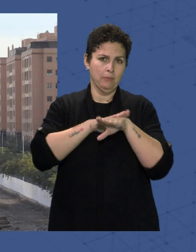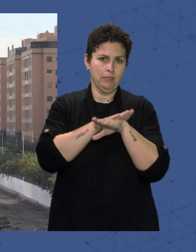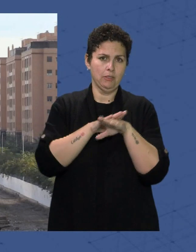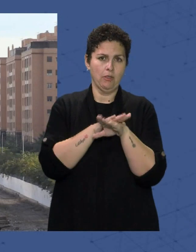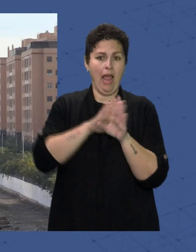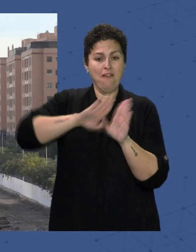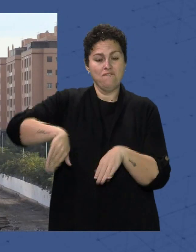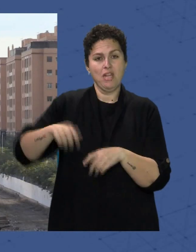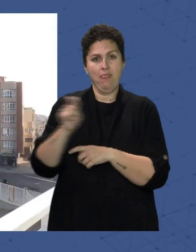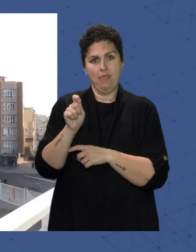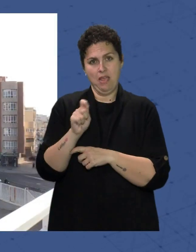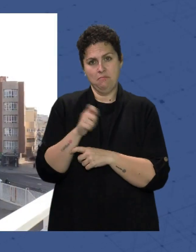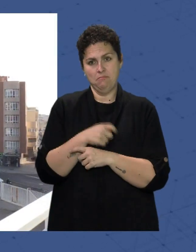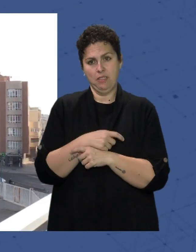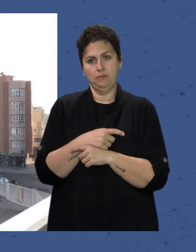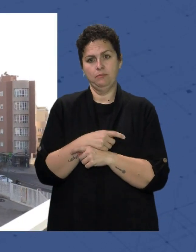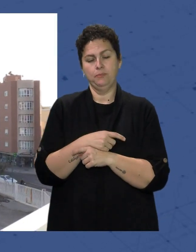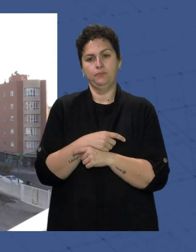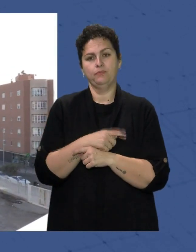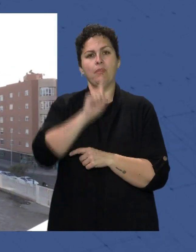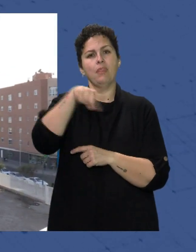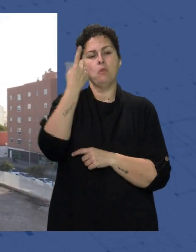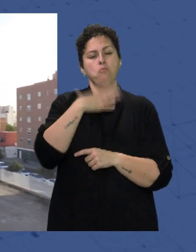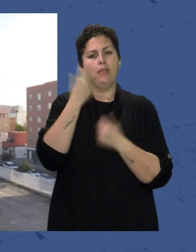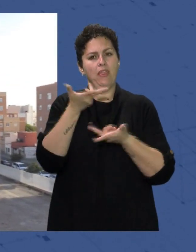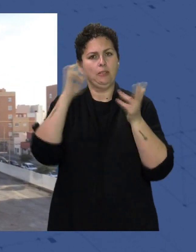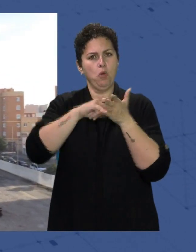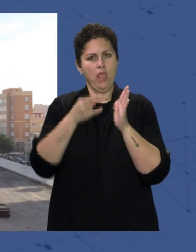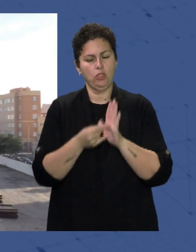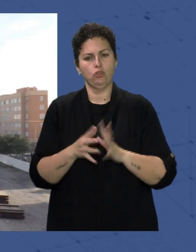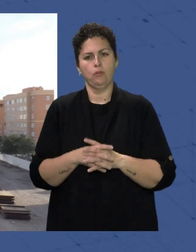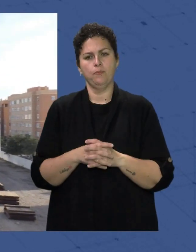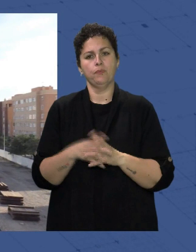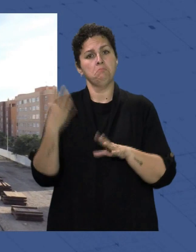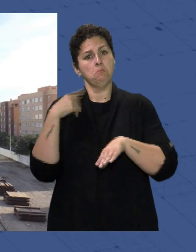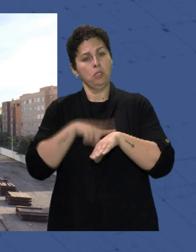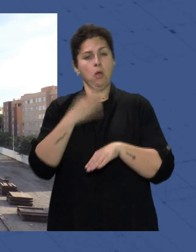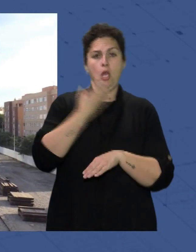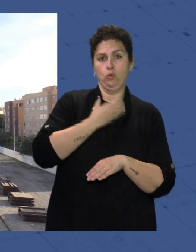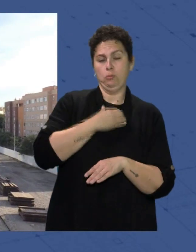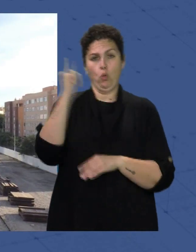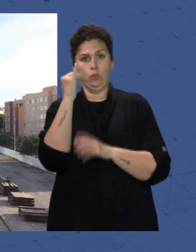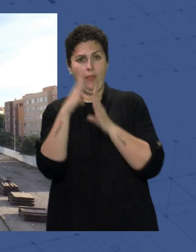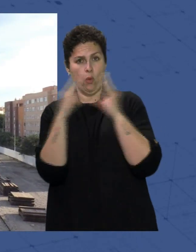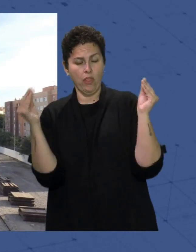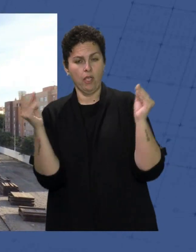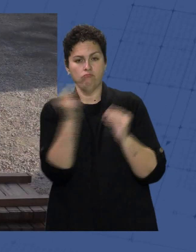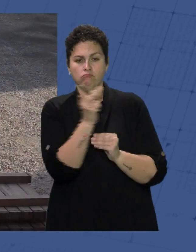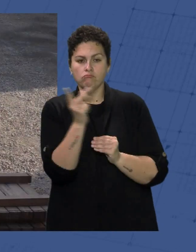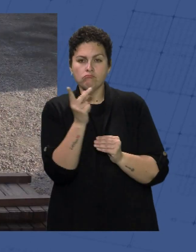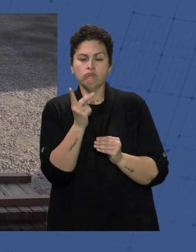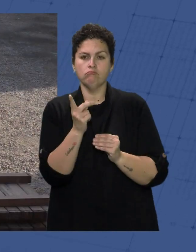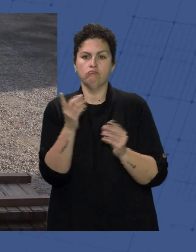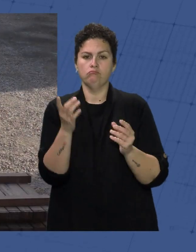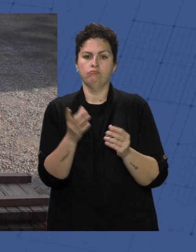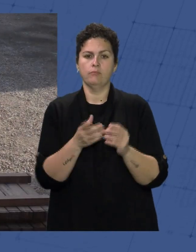este mes E inmediatamente después Podrá licitarse el proyecto Paralelamente Ayuntamiento Y Junta de Andalucía Lo llevarán a